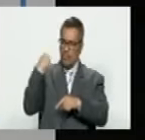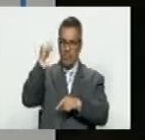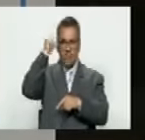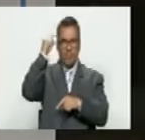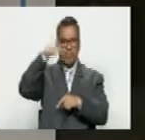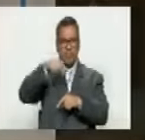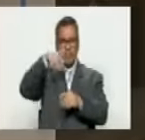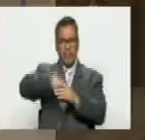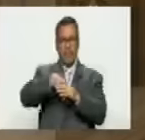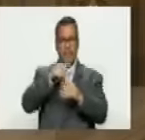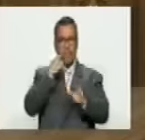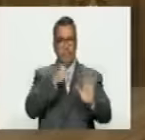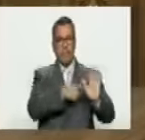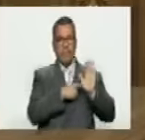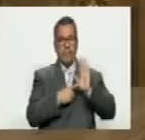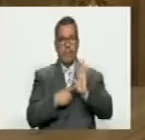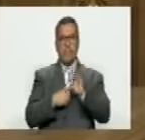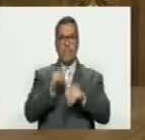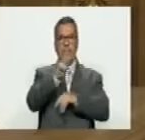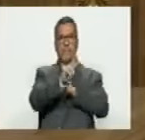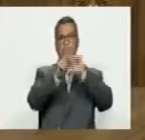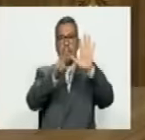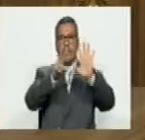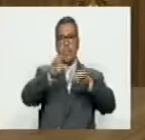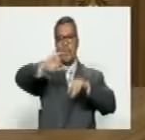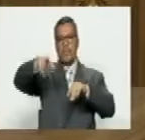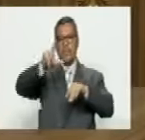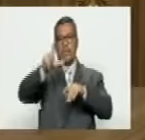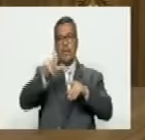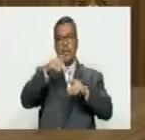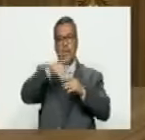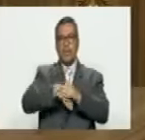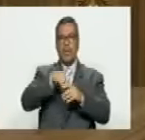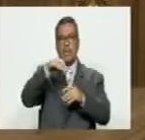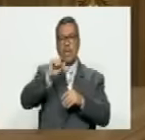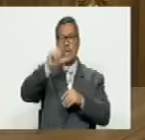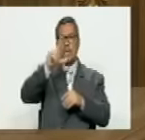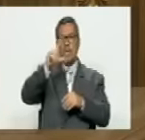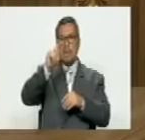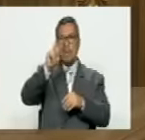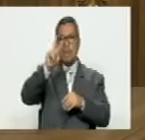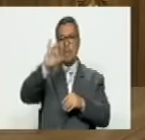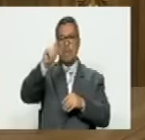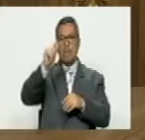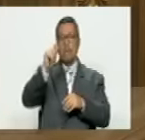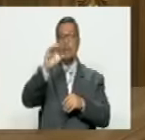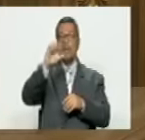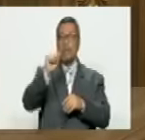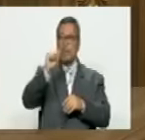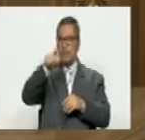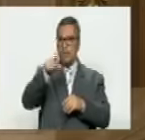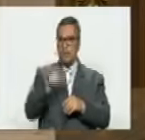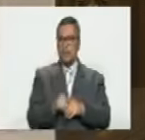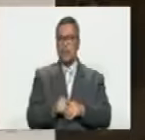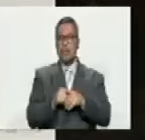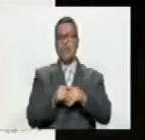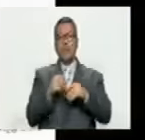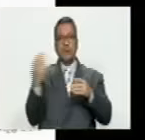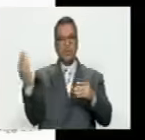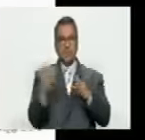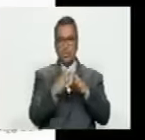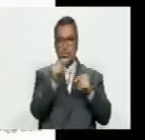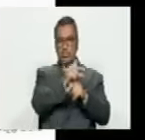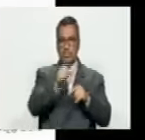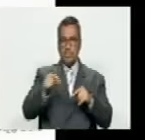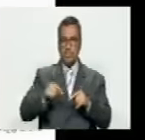elecciones la siguiente lámina se ve el 27 de julio crean es una página que se llama Altavista el otro dato interesante es que los contribuyentes